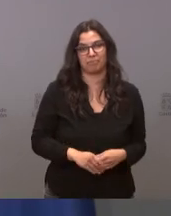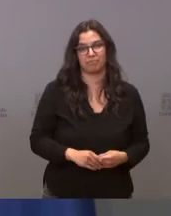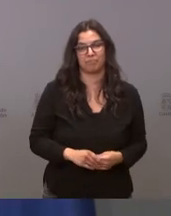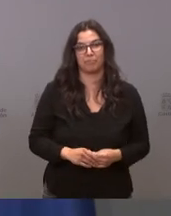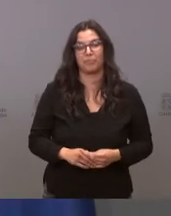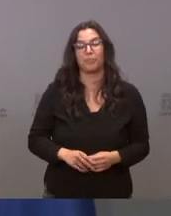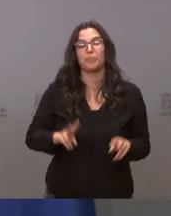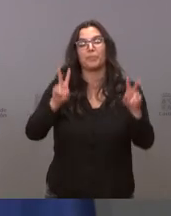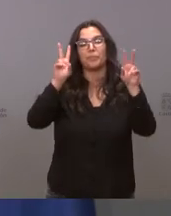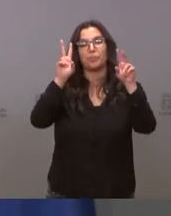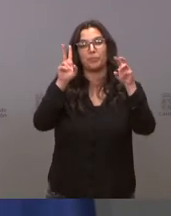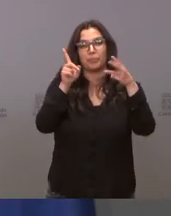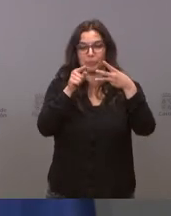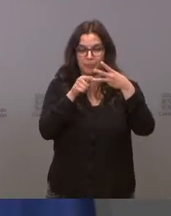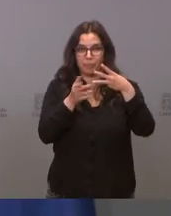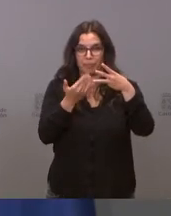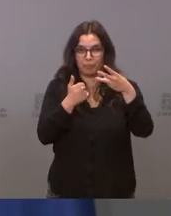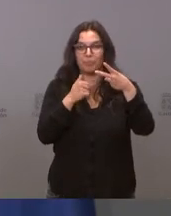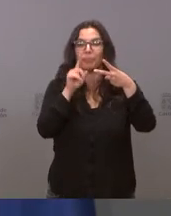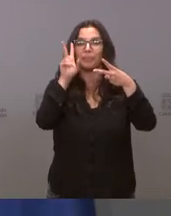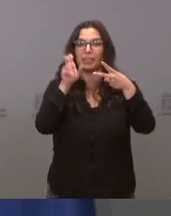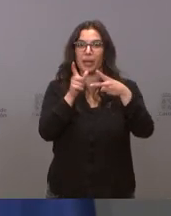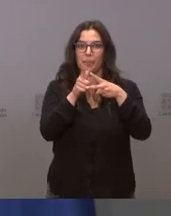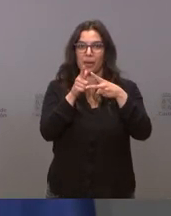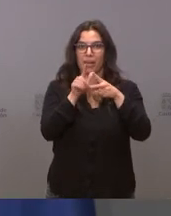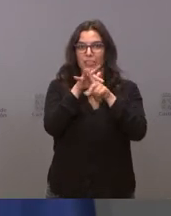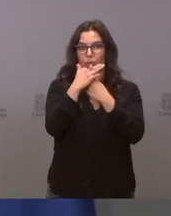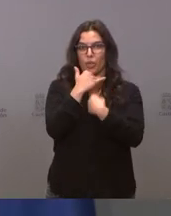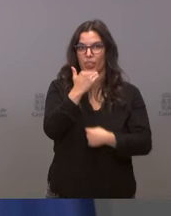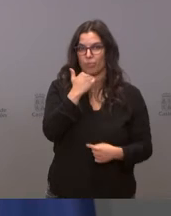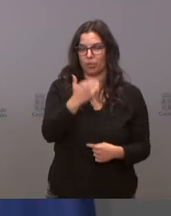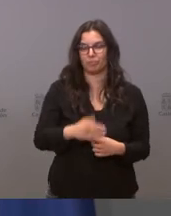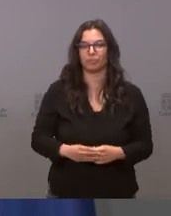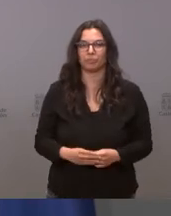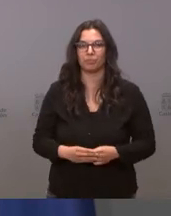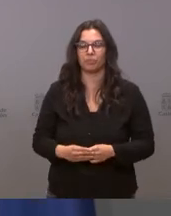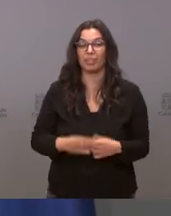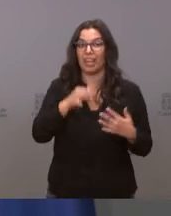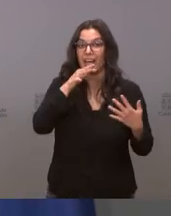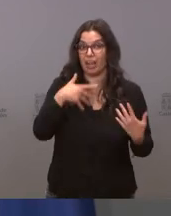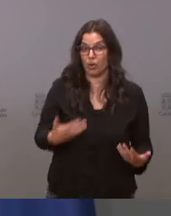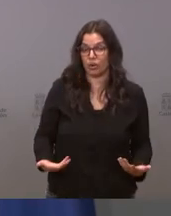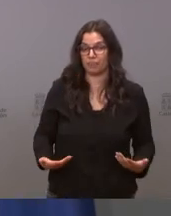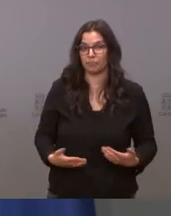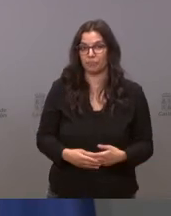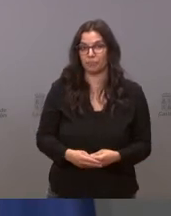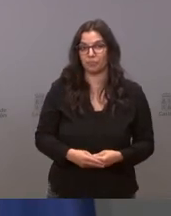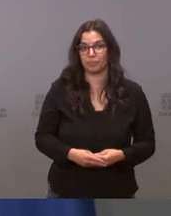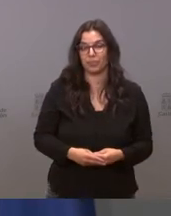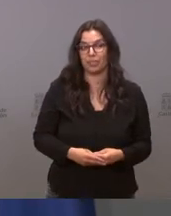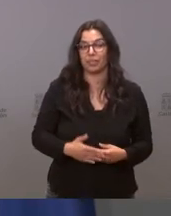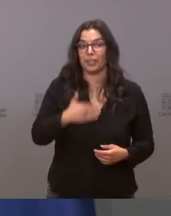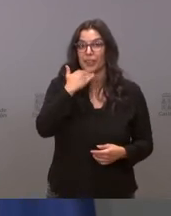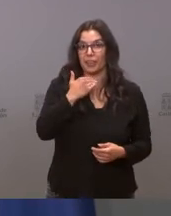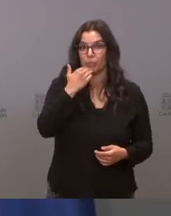sobre la situación epidemiológica en Zamora en este momento Zamora